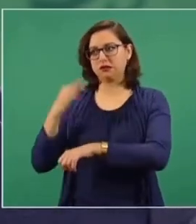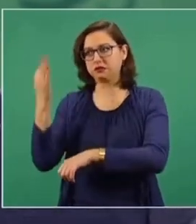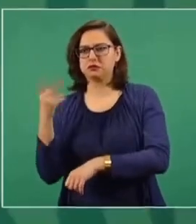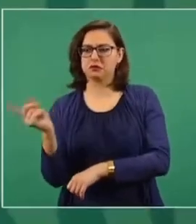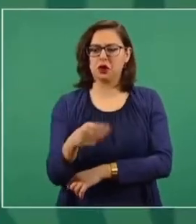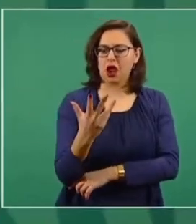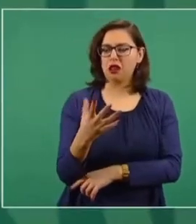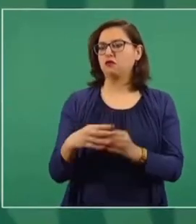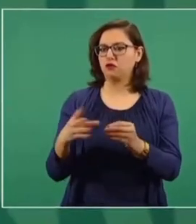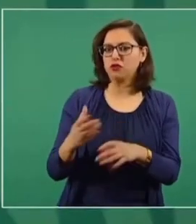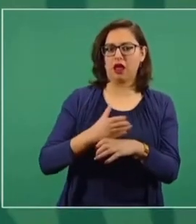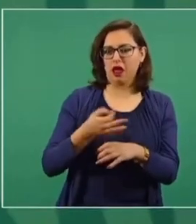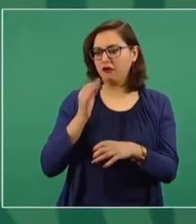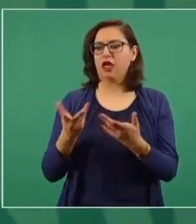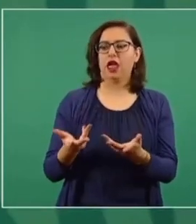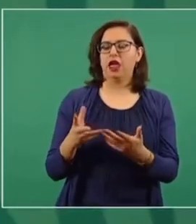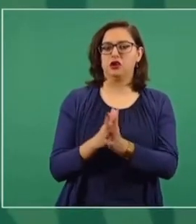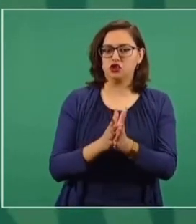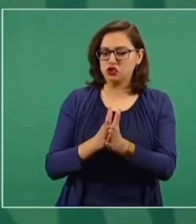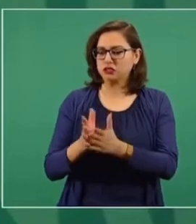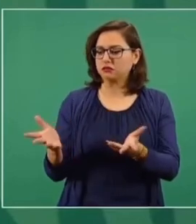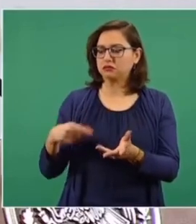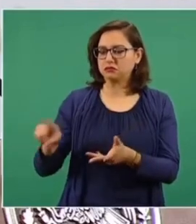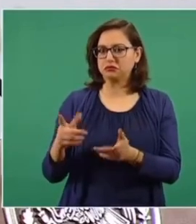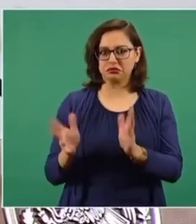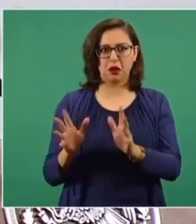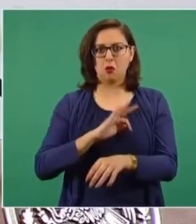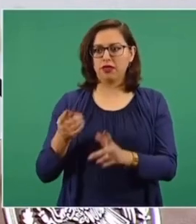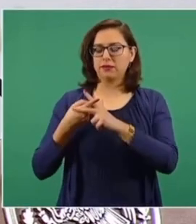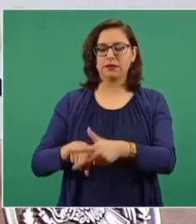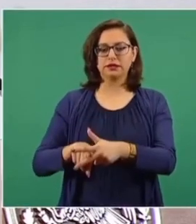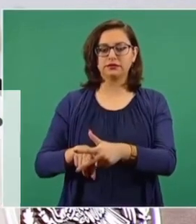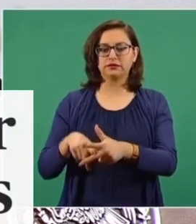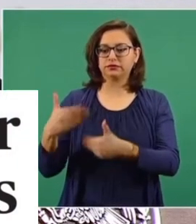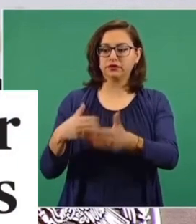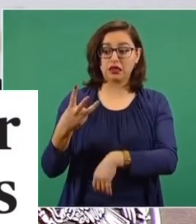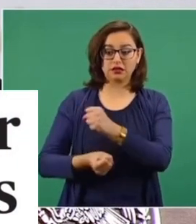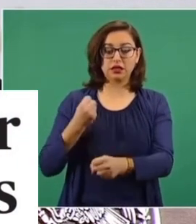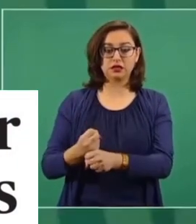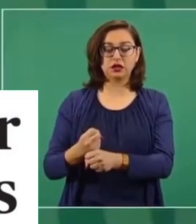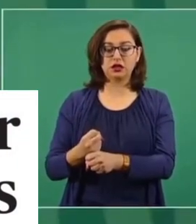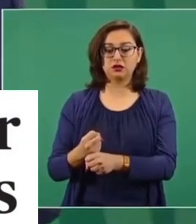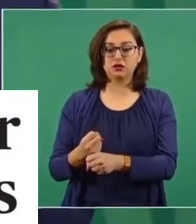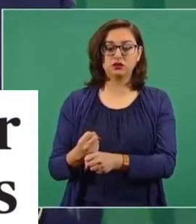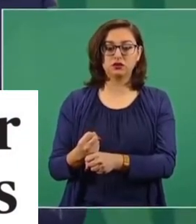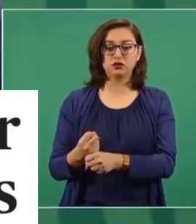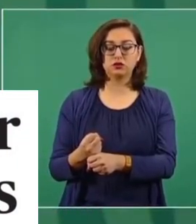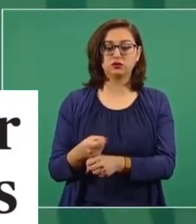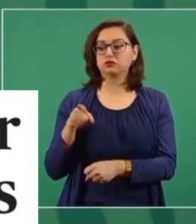pero que a partir de tres años de estar en el programa, inscrito, ya tengan derecho, y esto es lo que hay que convenir, tengan derecho a